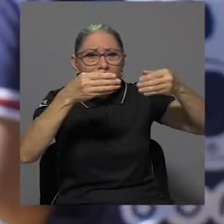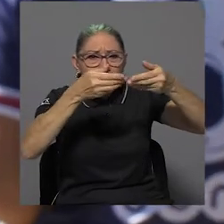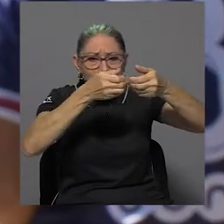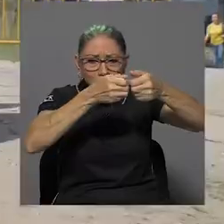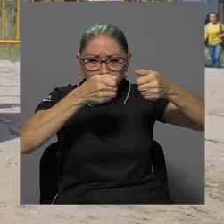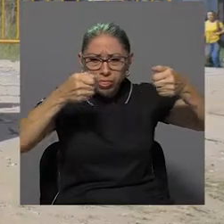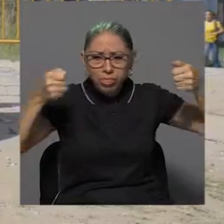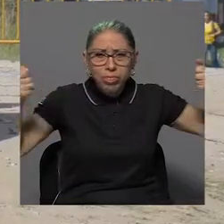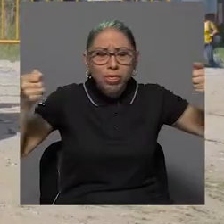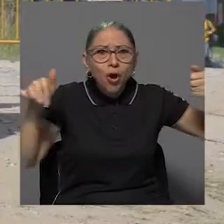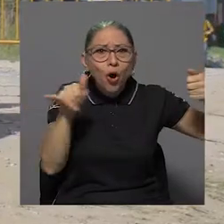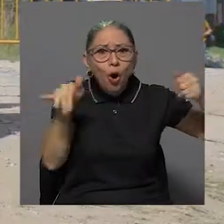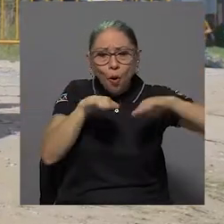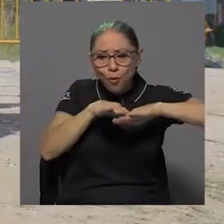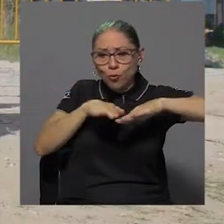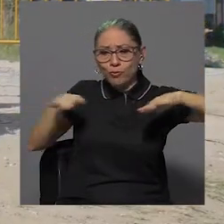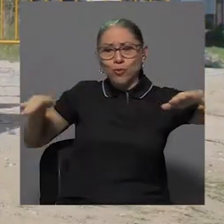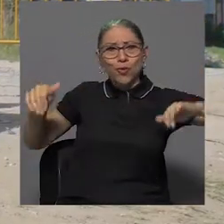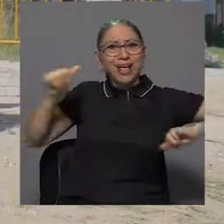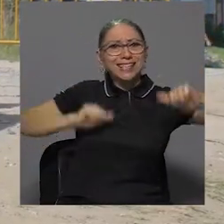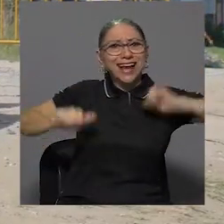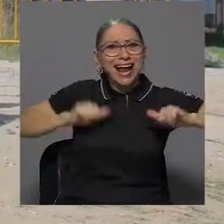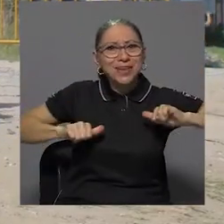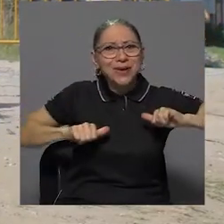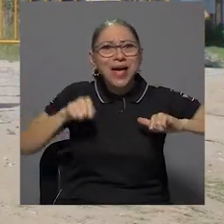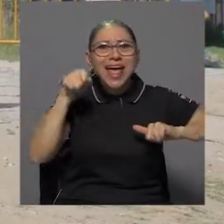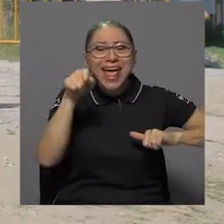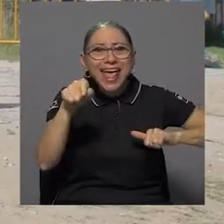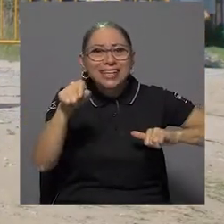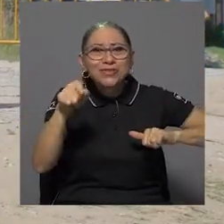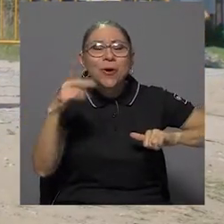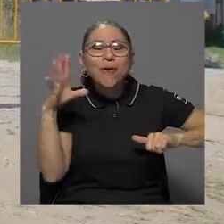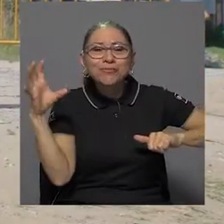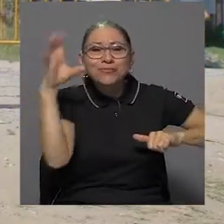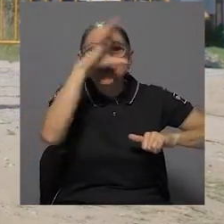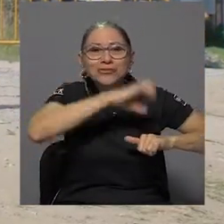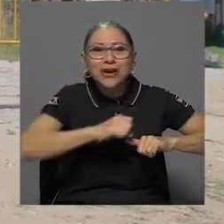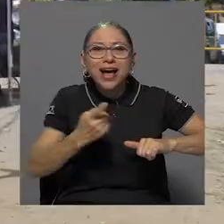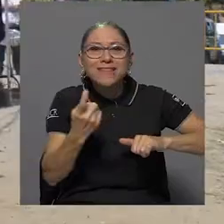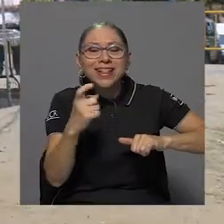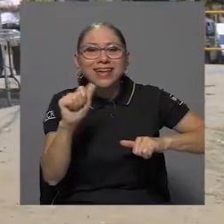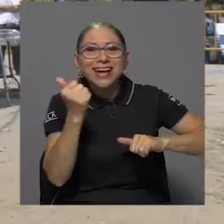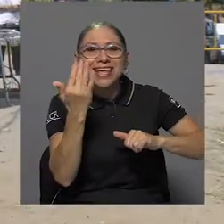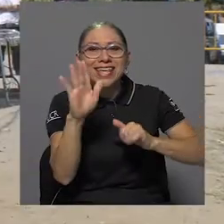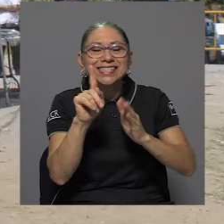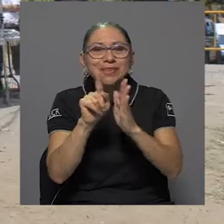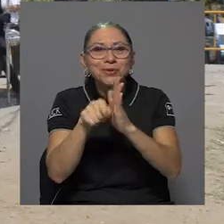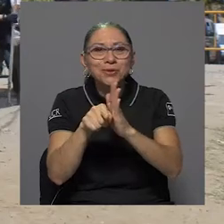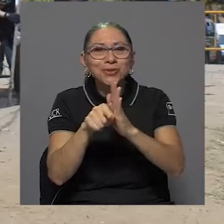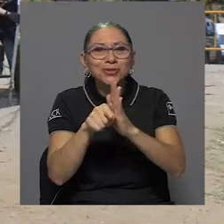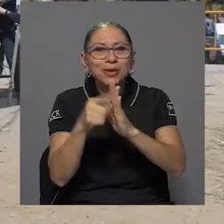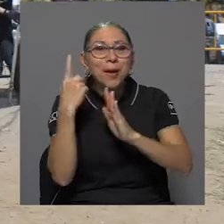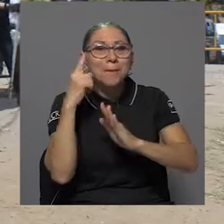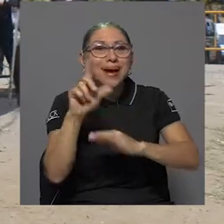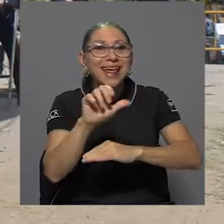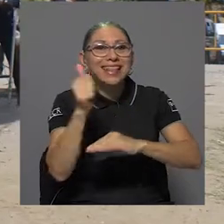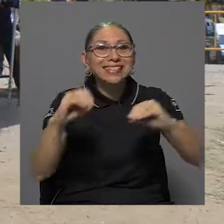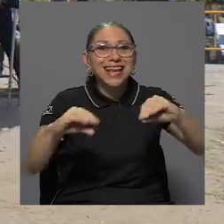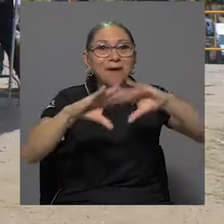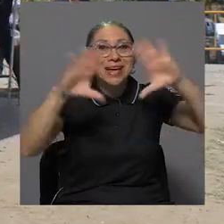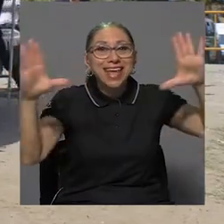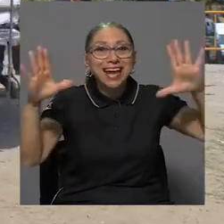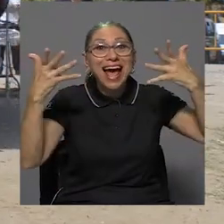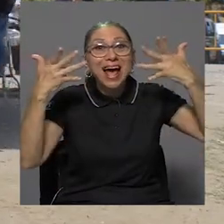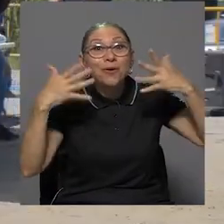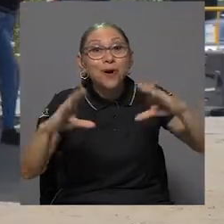Esto fue descubierto faltando 15 minutos para las 10 de la mañana, cuando por fin el bus desplegó su